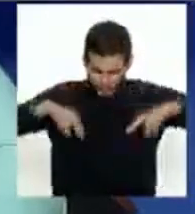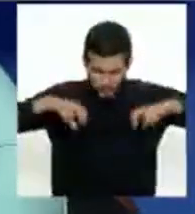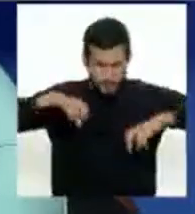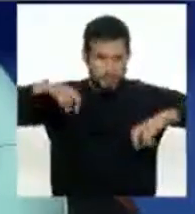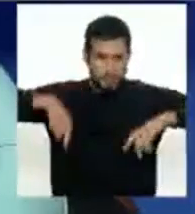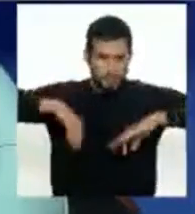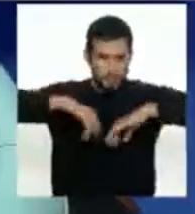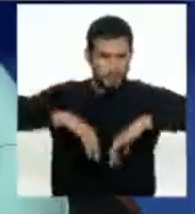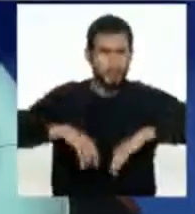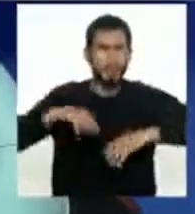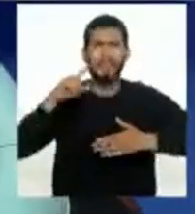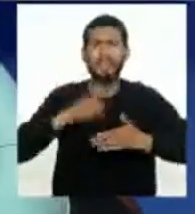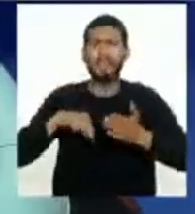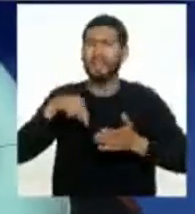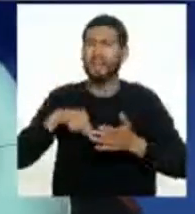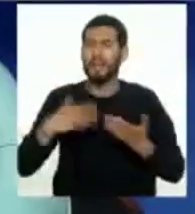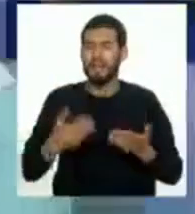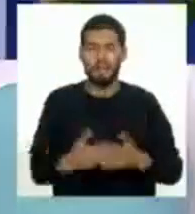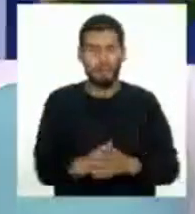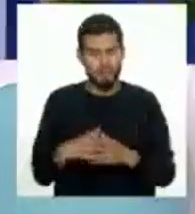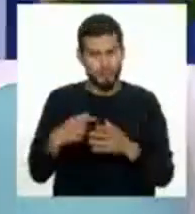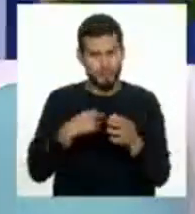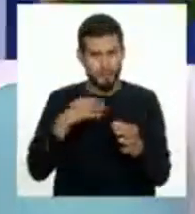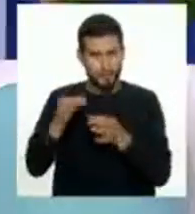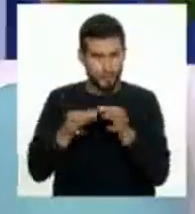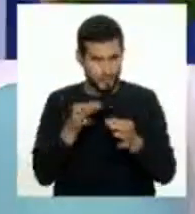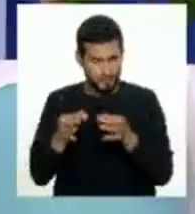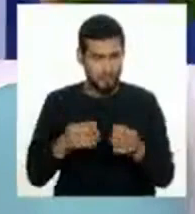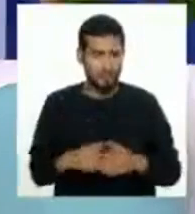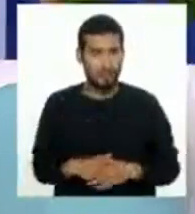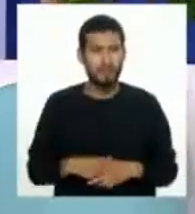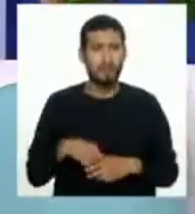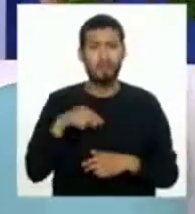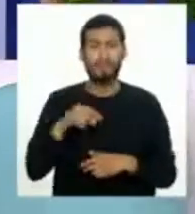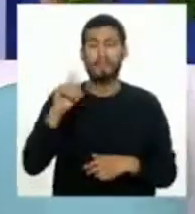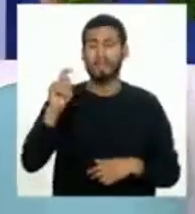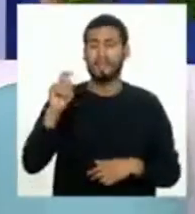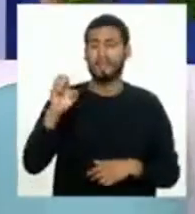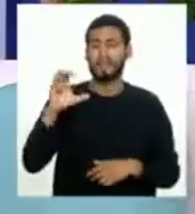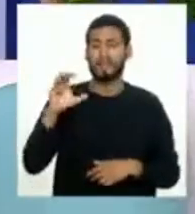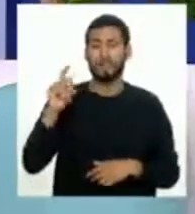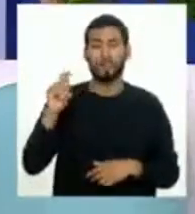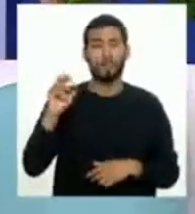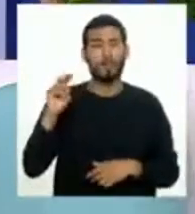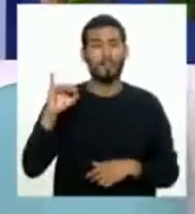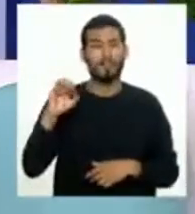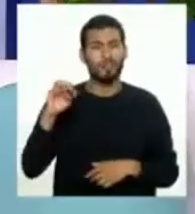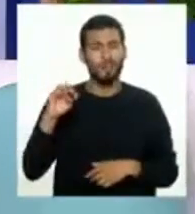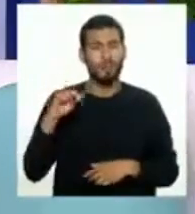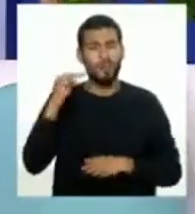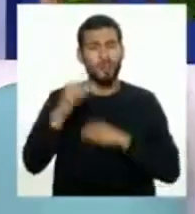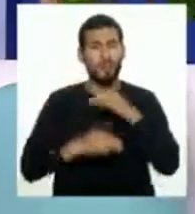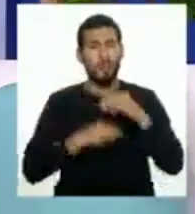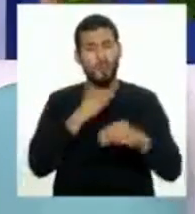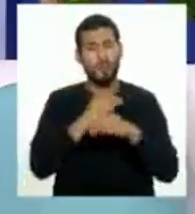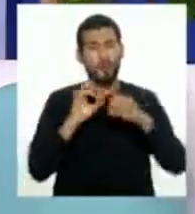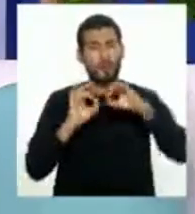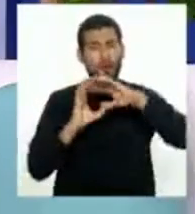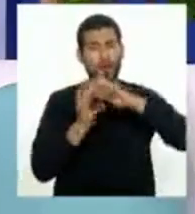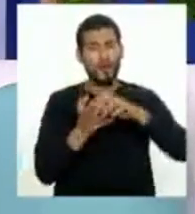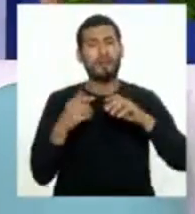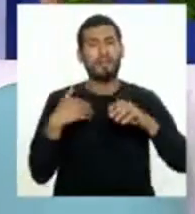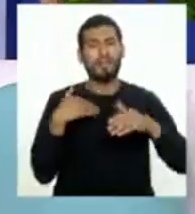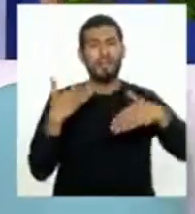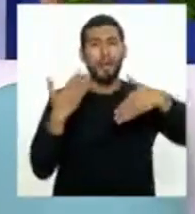capas, ¿qué es lo que vemos? A ver, les explico. El tectonismo, digamos, en el mundo está compuesto por